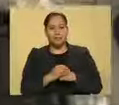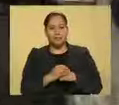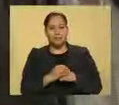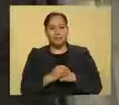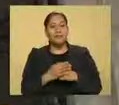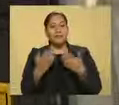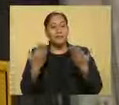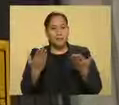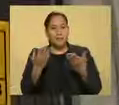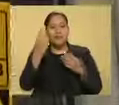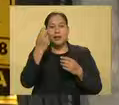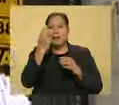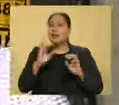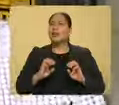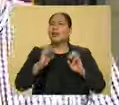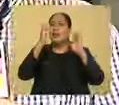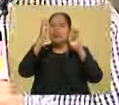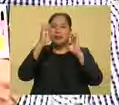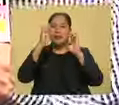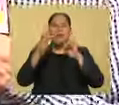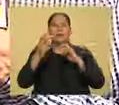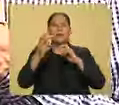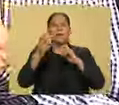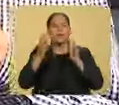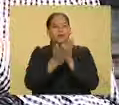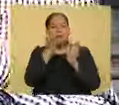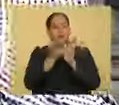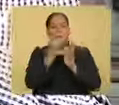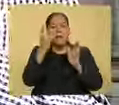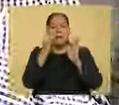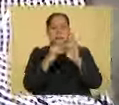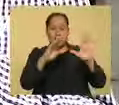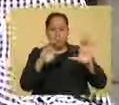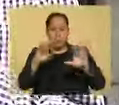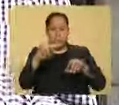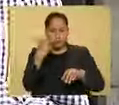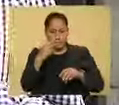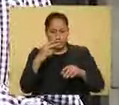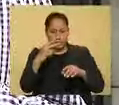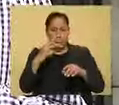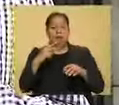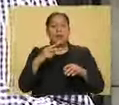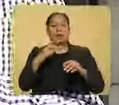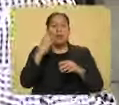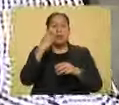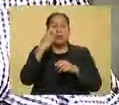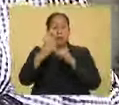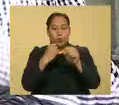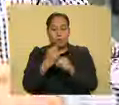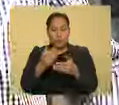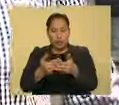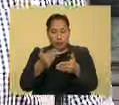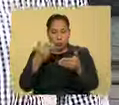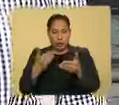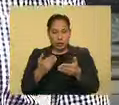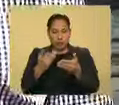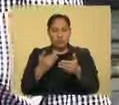Bueno, estos edificios que surgieron en 1913, es decir, un año antes de